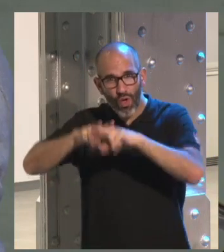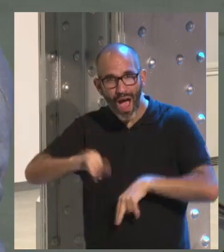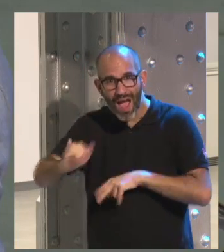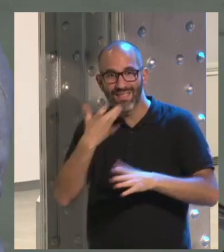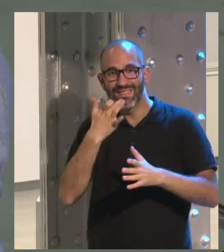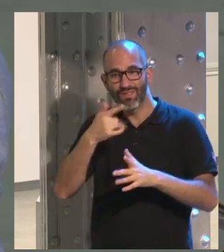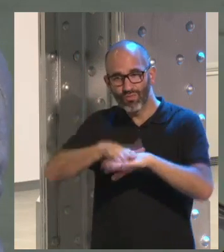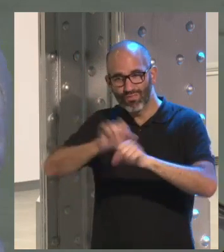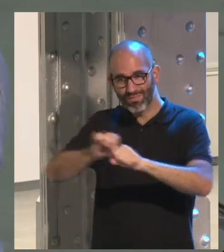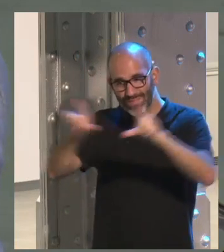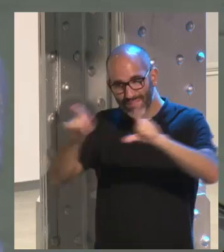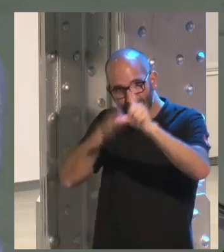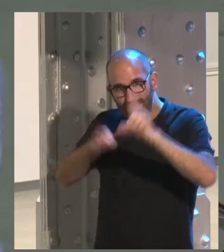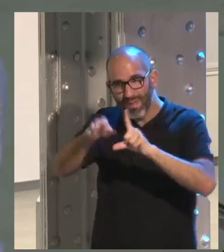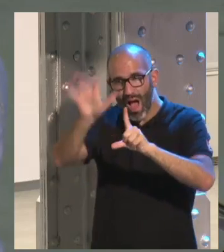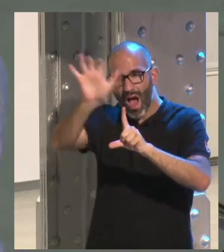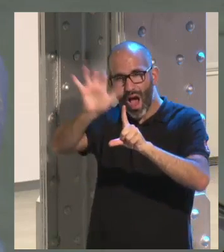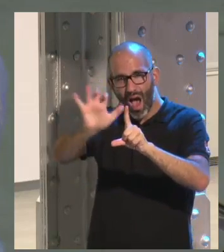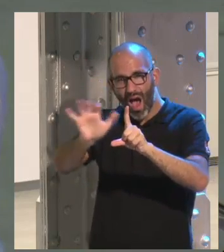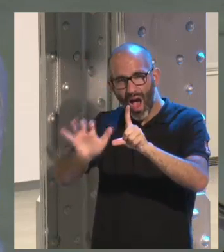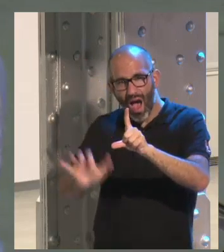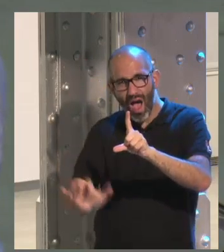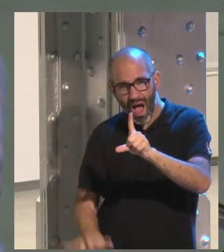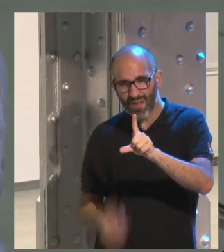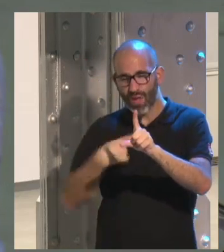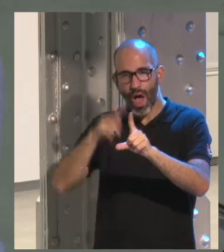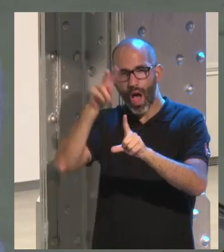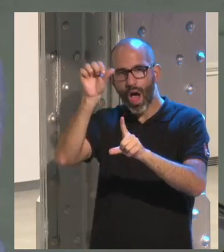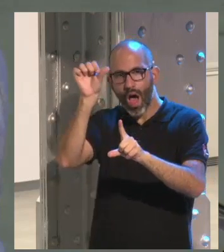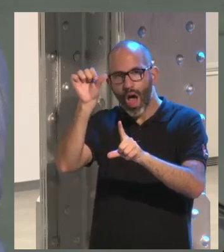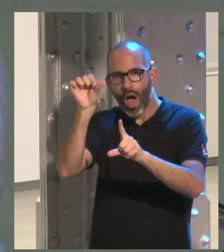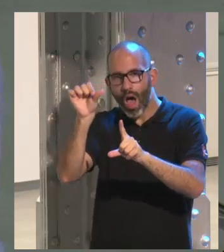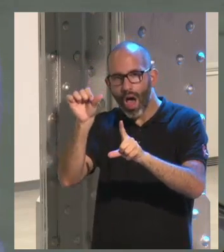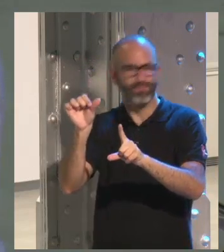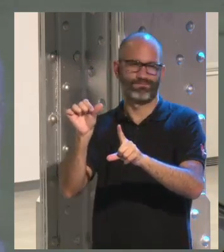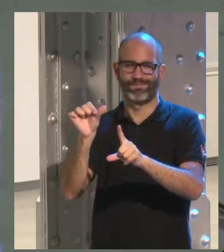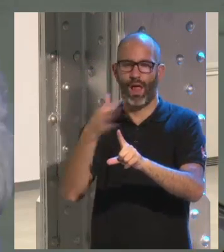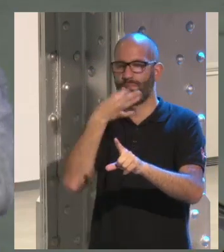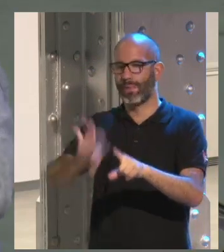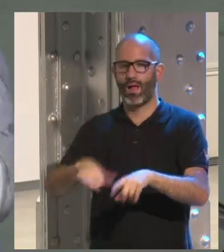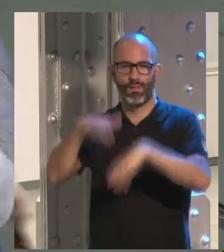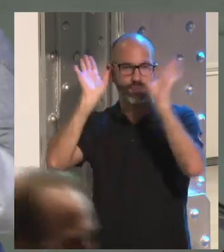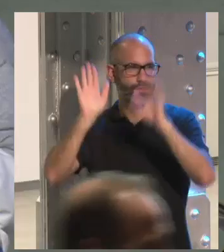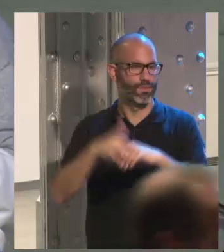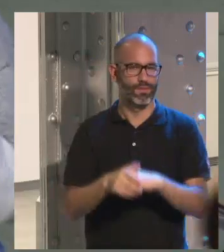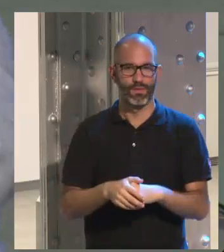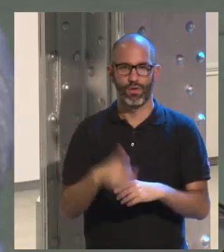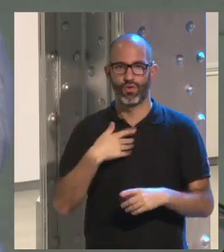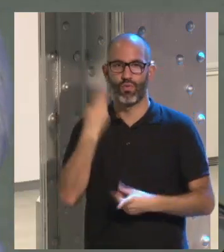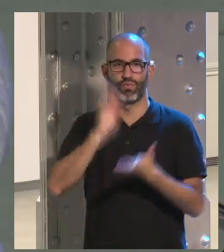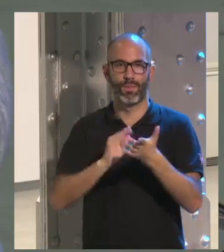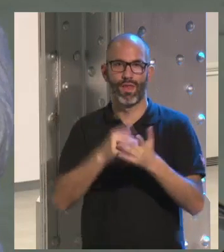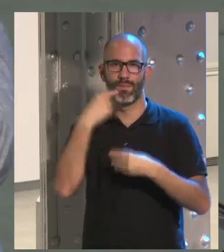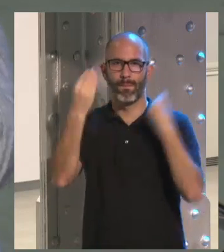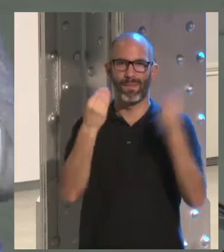condiciones generales. Es decir, no ya que se las lea, no ya que se las guarde. Yo a veces tengo cargo de conciencia y me las mando por correo electrónico para